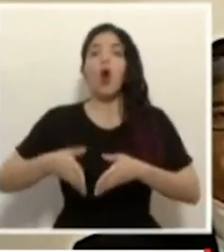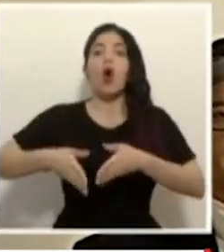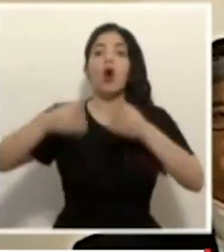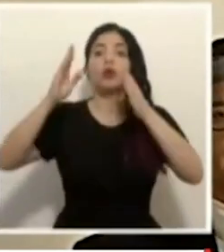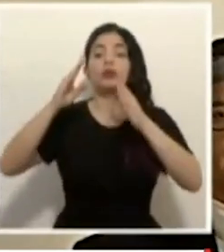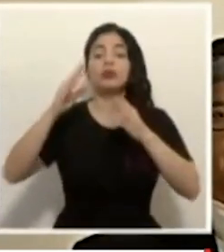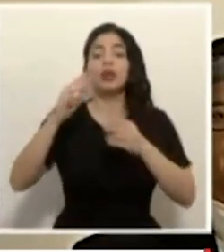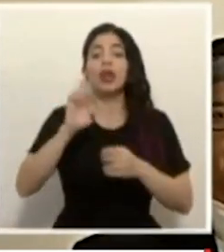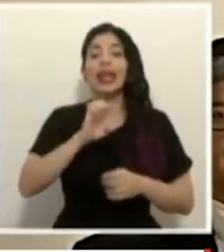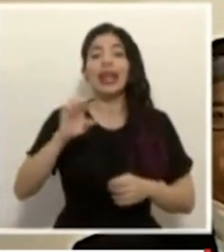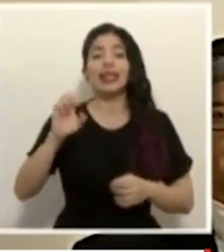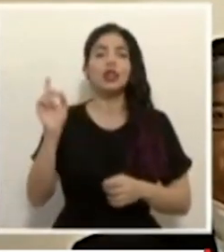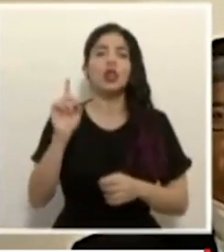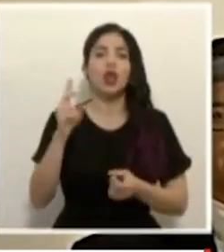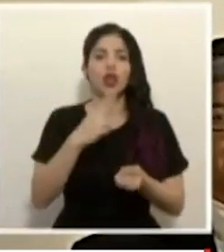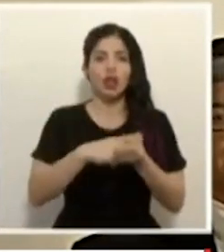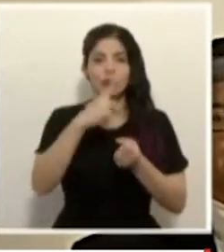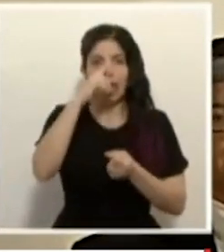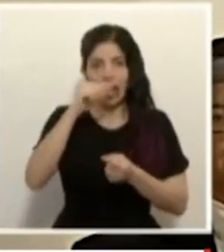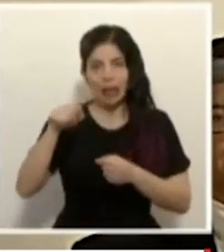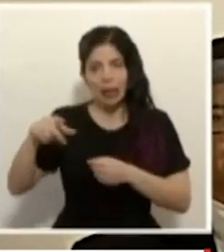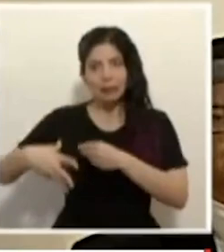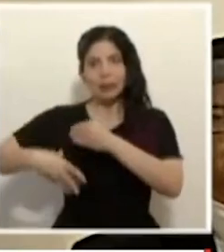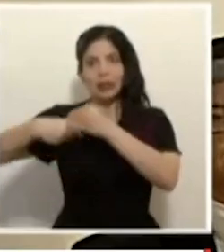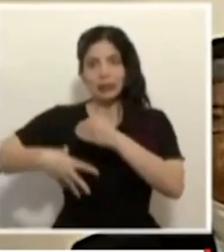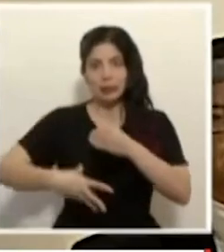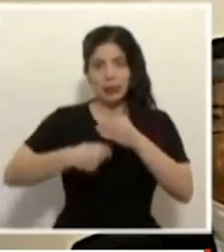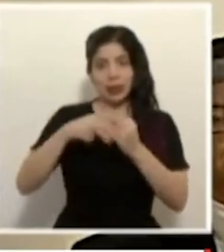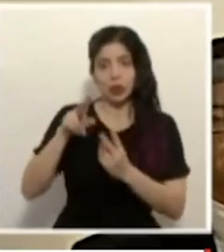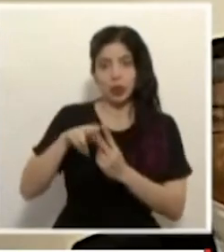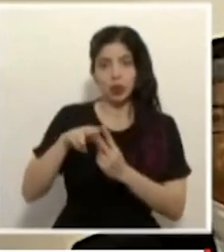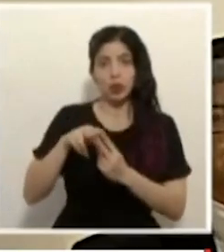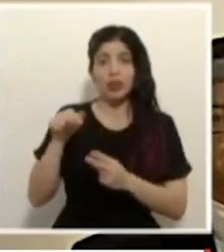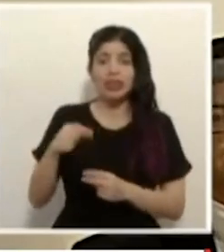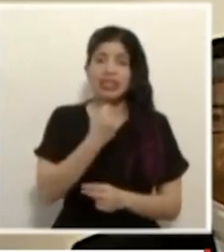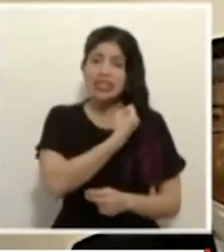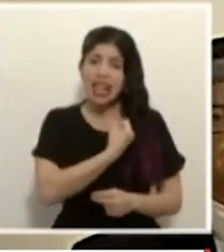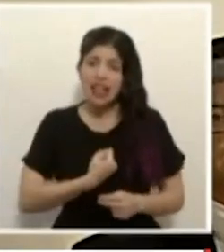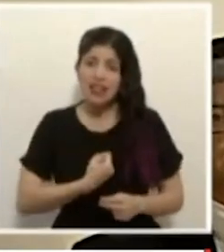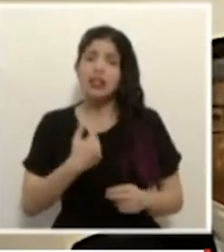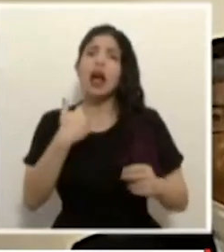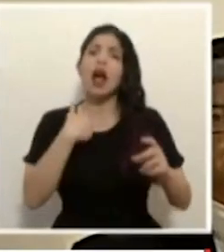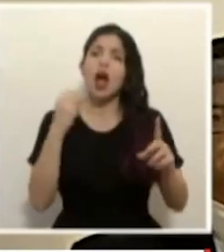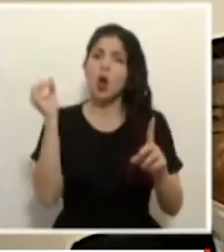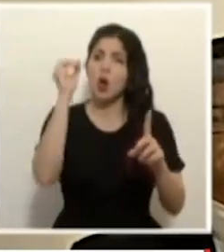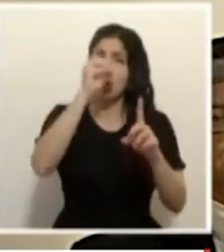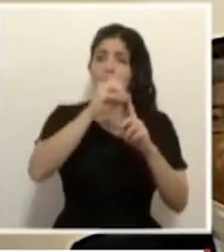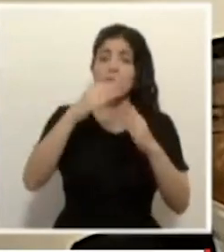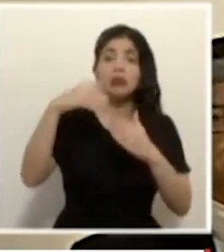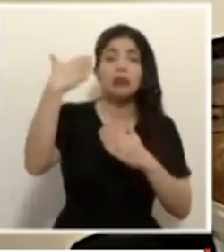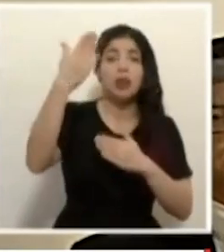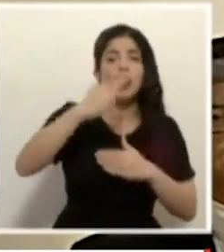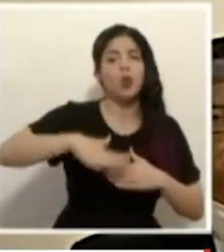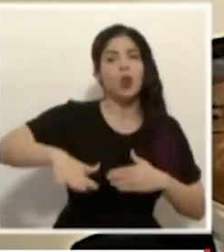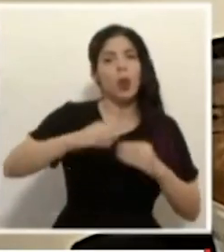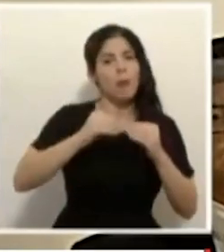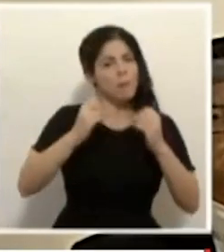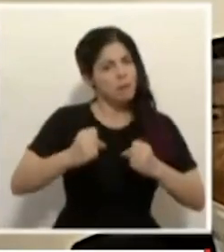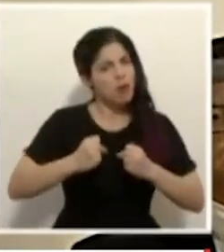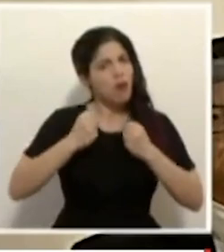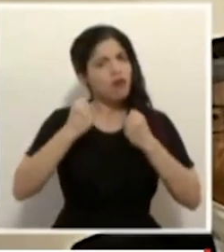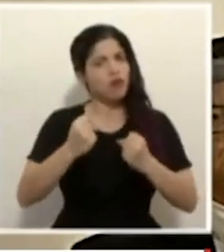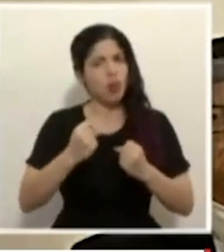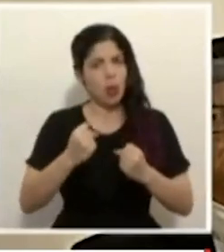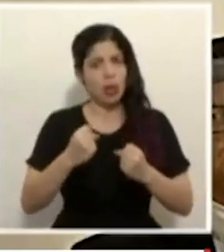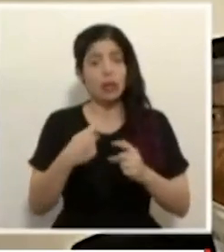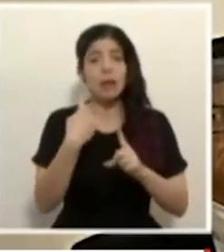Guardia. Este sacrificio tiene un sentido. Tenemos que salir fortalecidos. Tenemos tenemos que adoptar las medidas